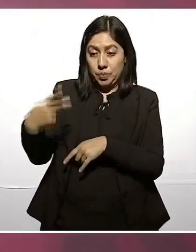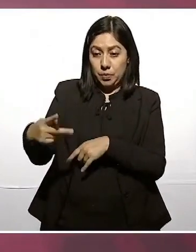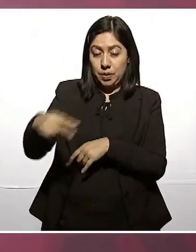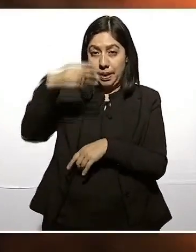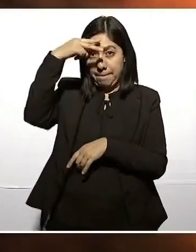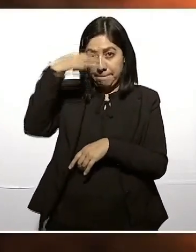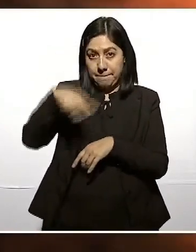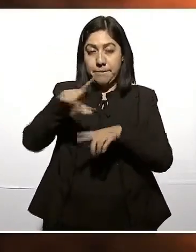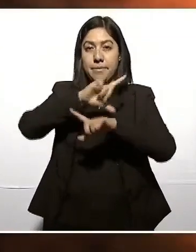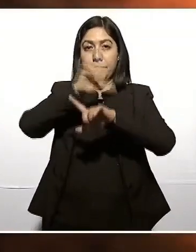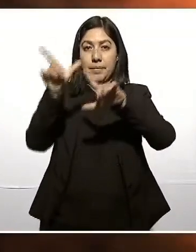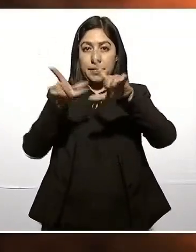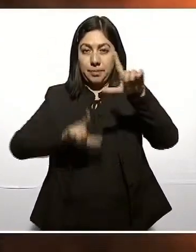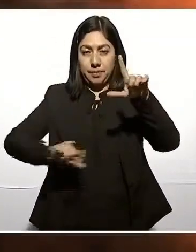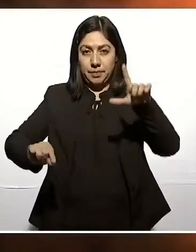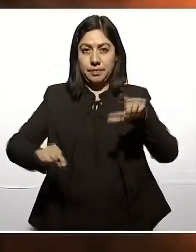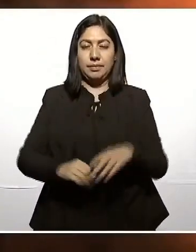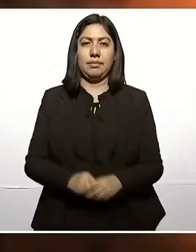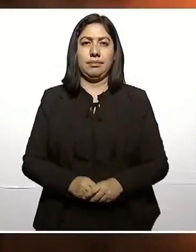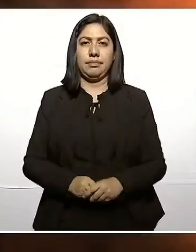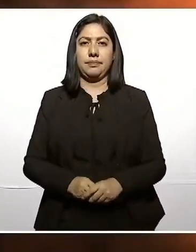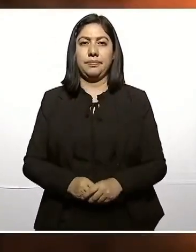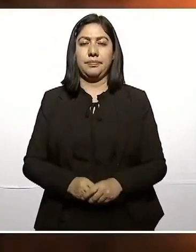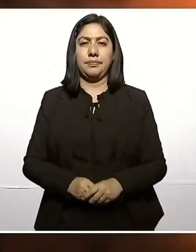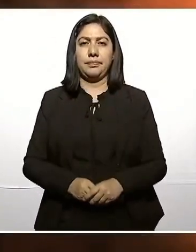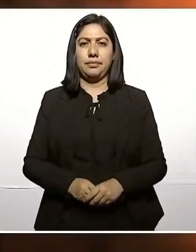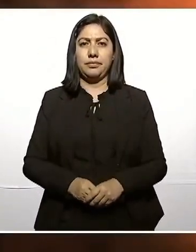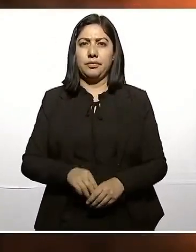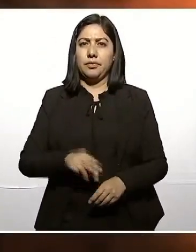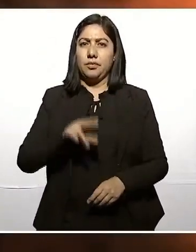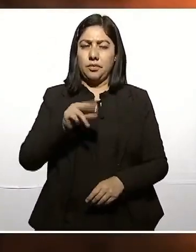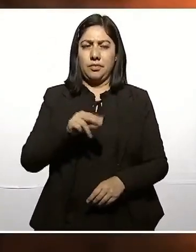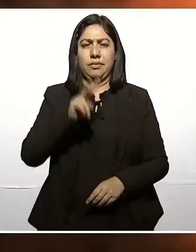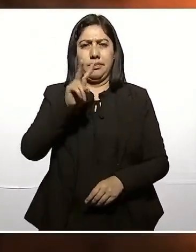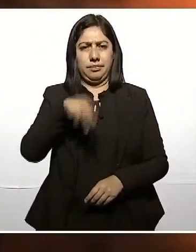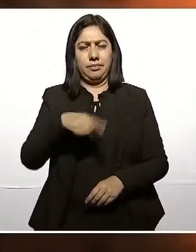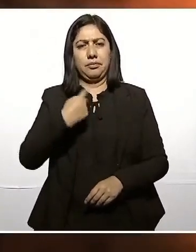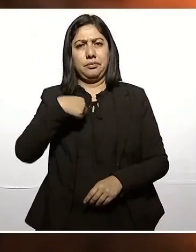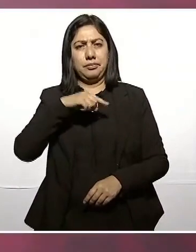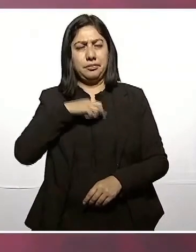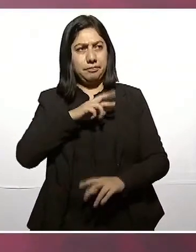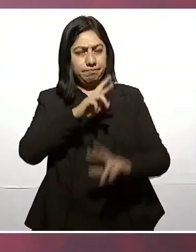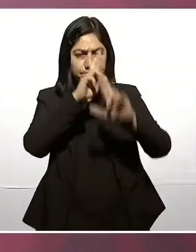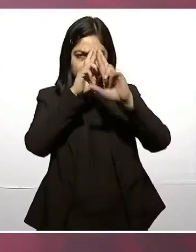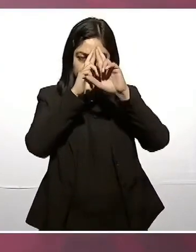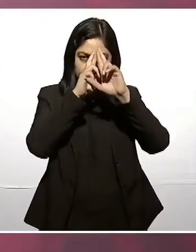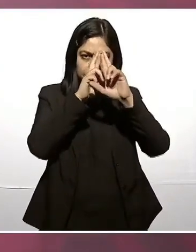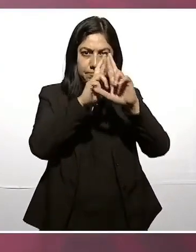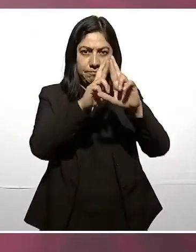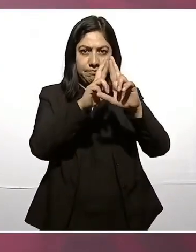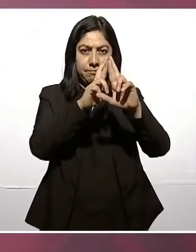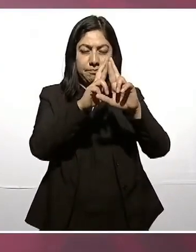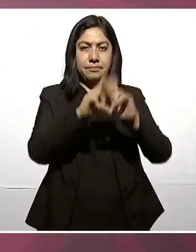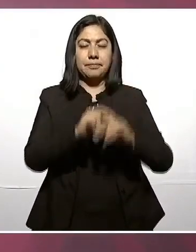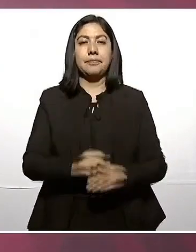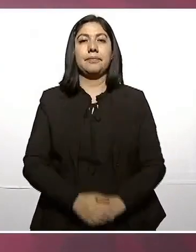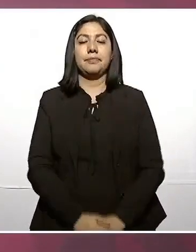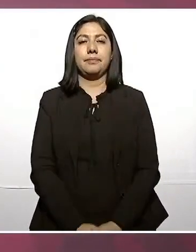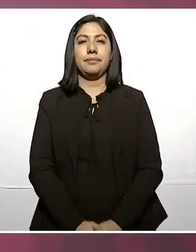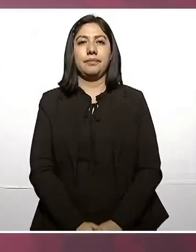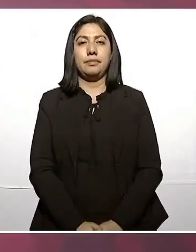No, con todo respeto, hay en otros